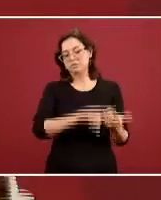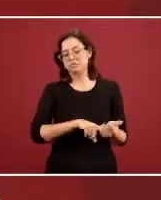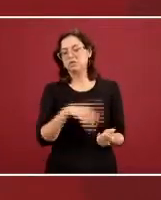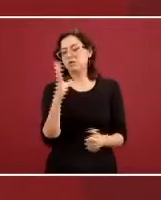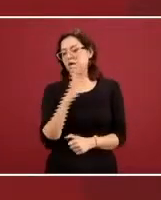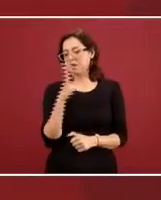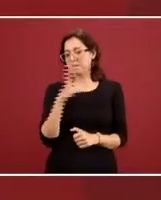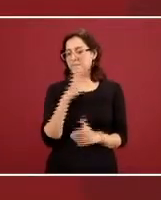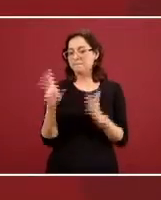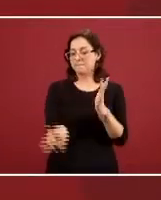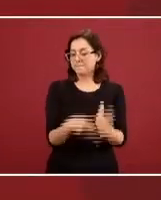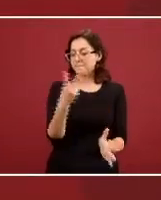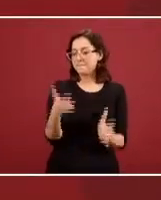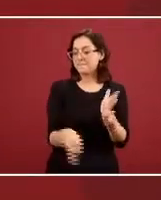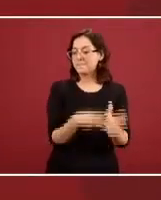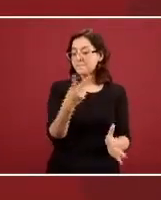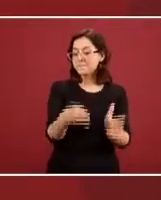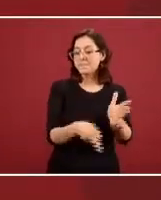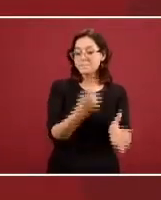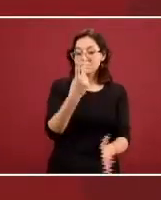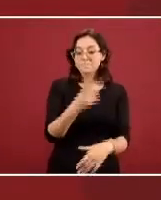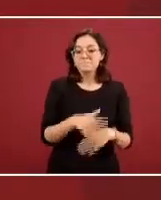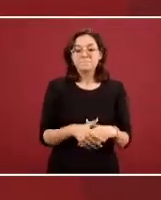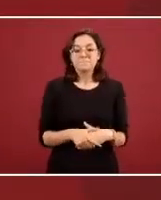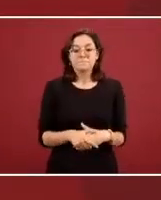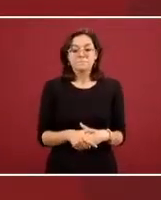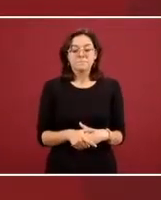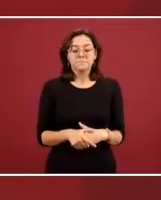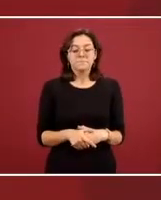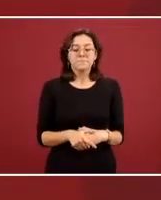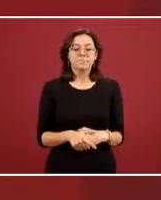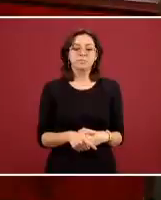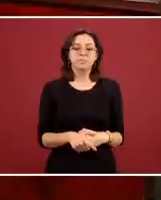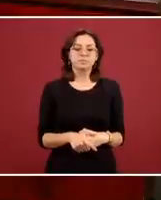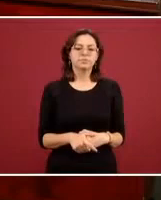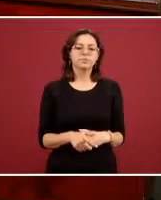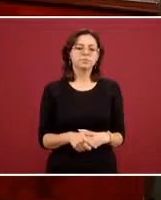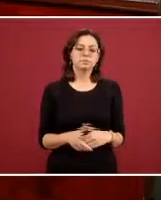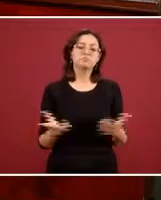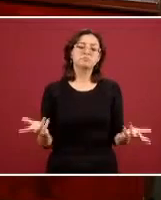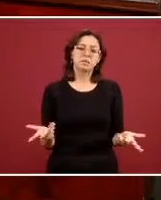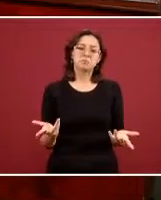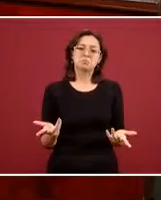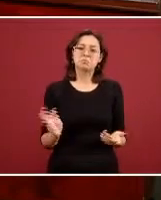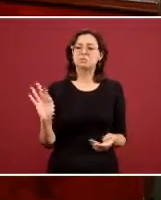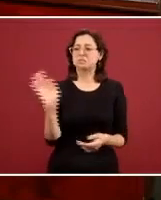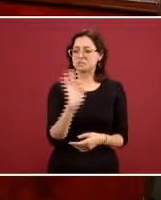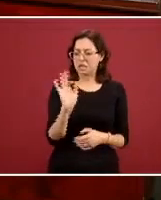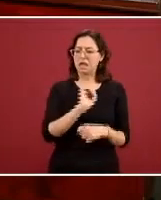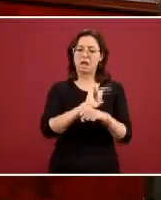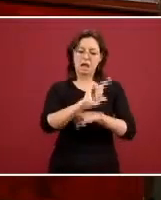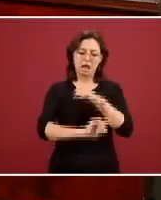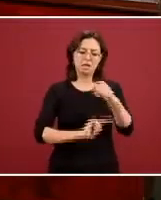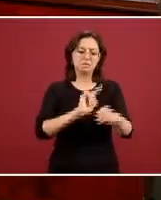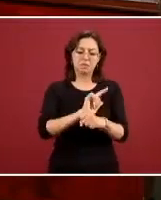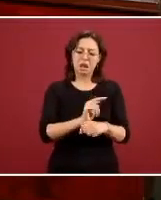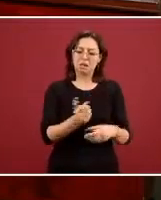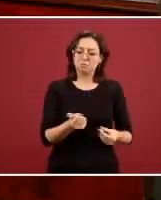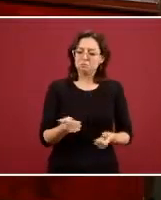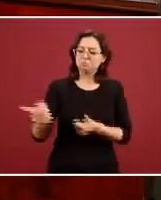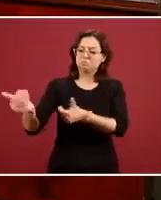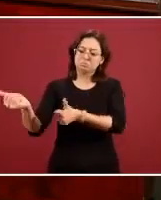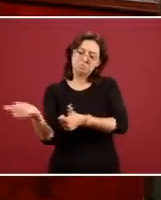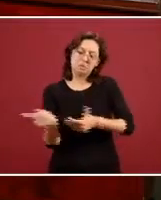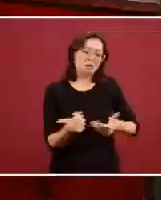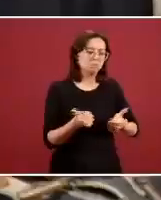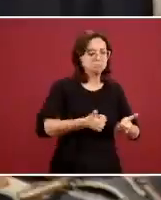continuo el origen en parte puede tener que ver con el tráfico de especies pero también con la invasión de los